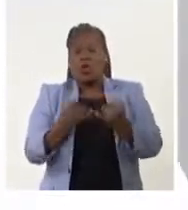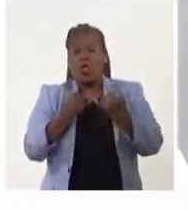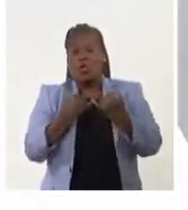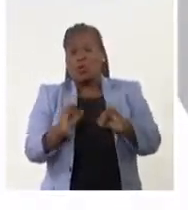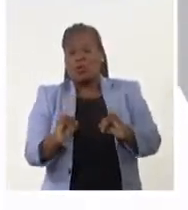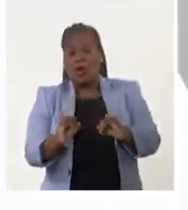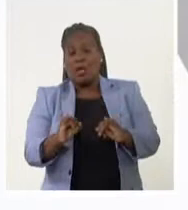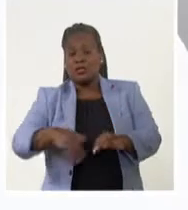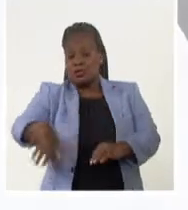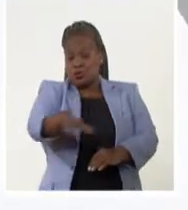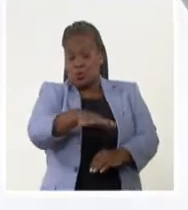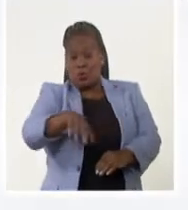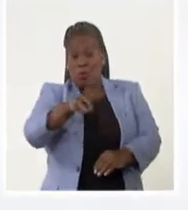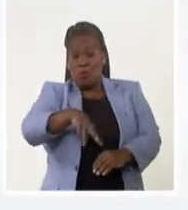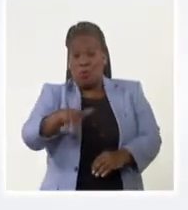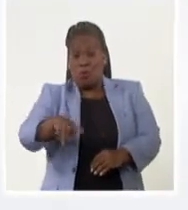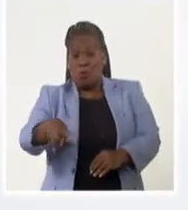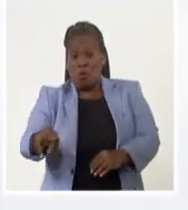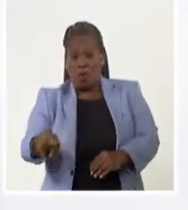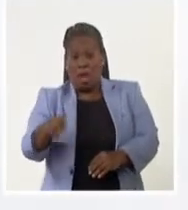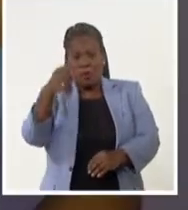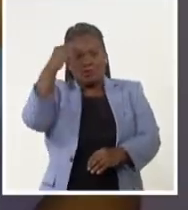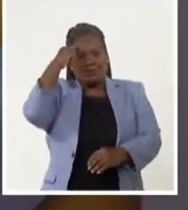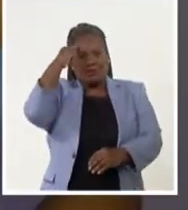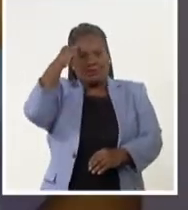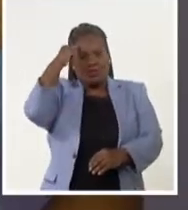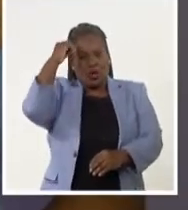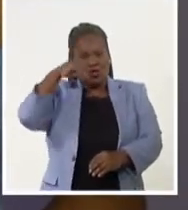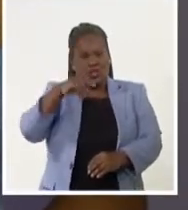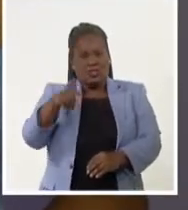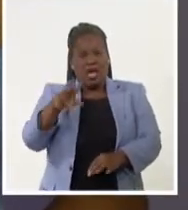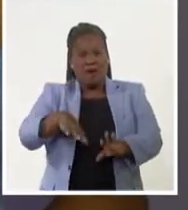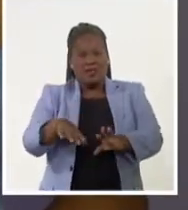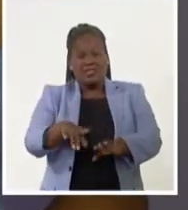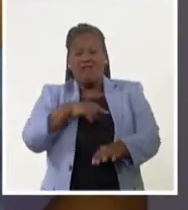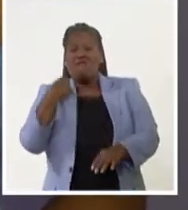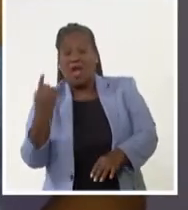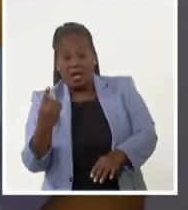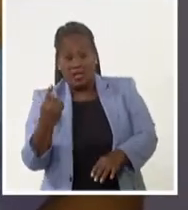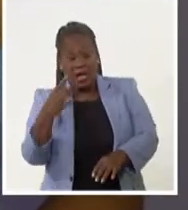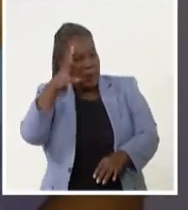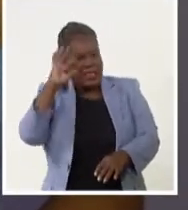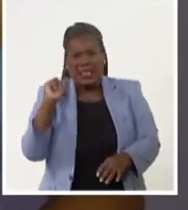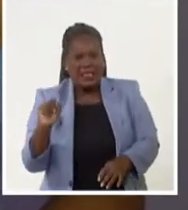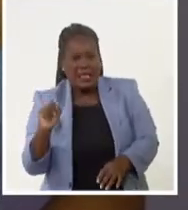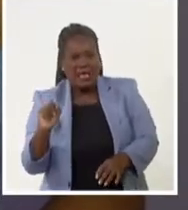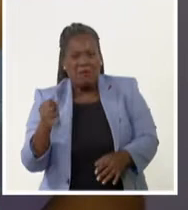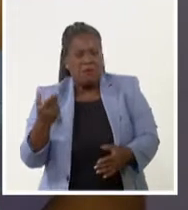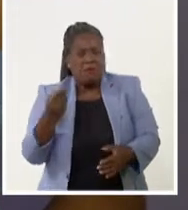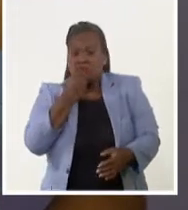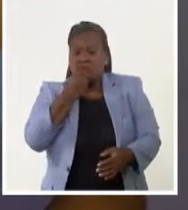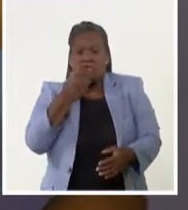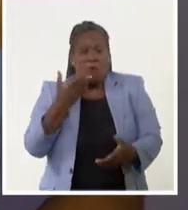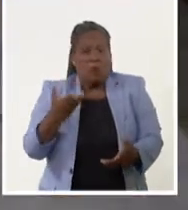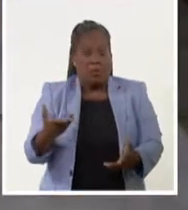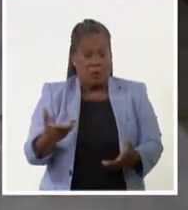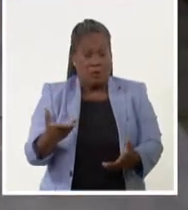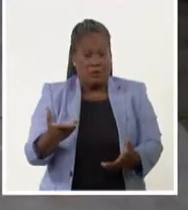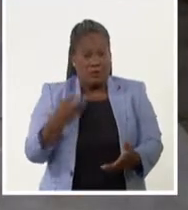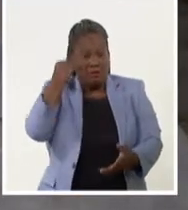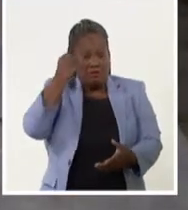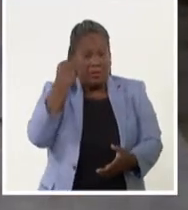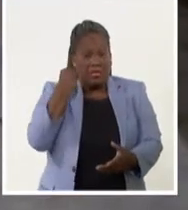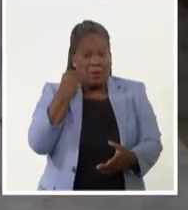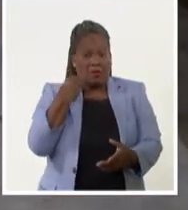estamos buscando, que intentamos reconocer en una conciencia colectiva, que a veces nos falla porque no llegamos a ella de la manera que cada uno espera.